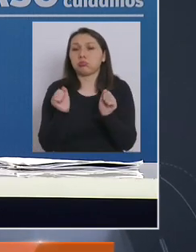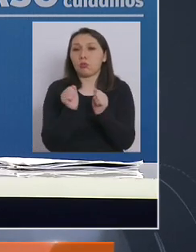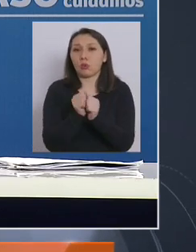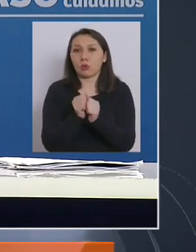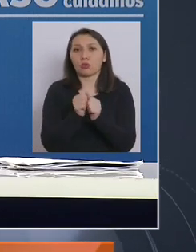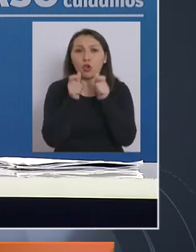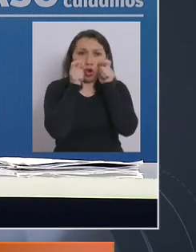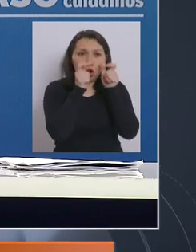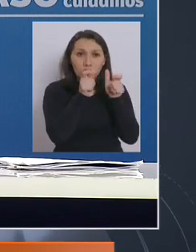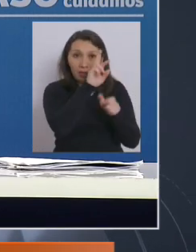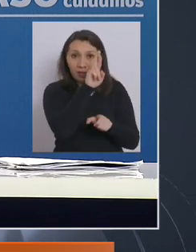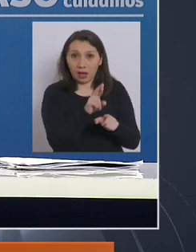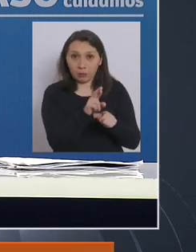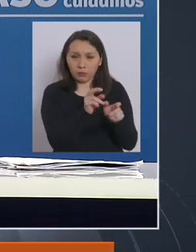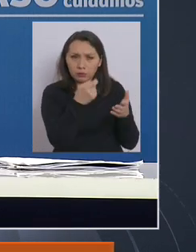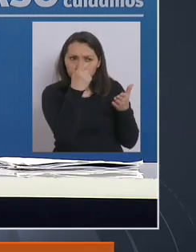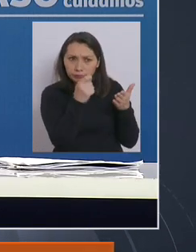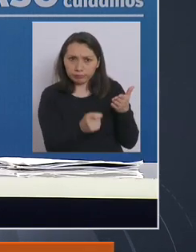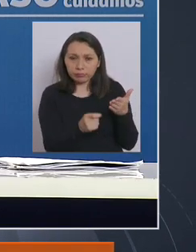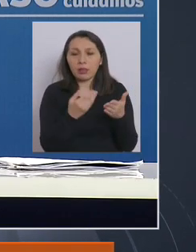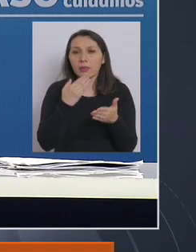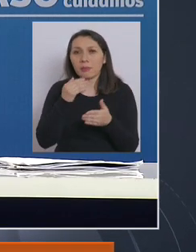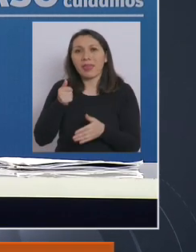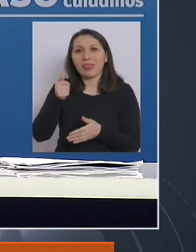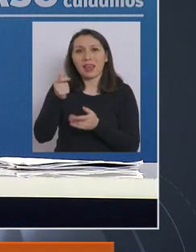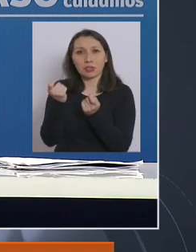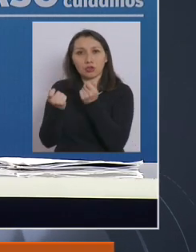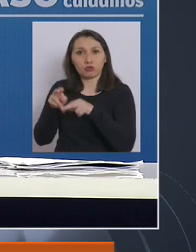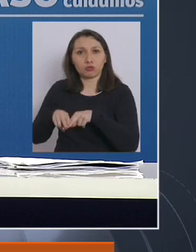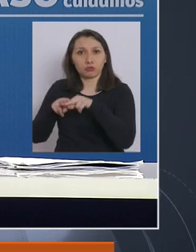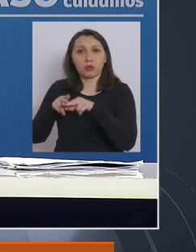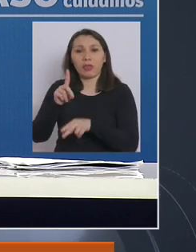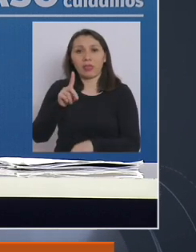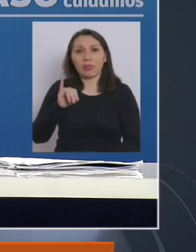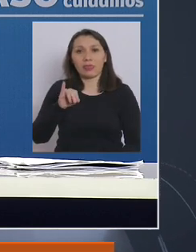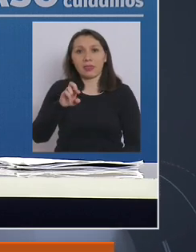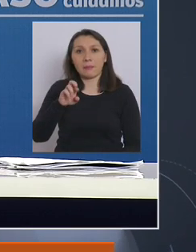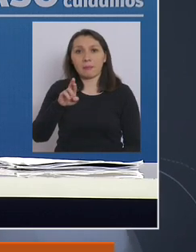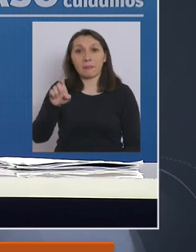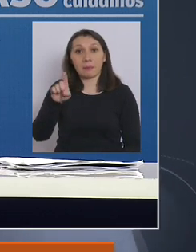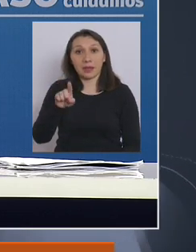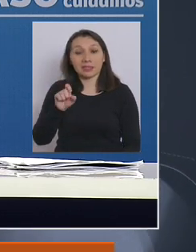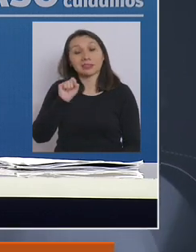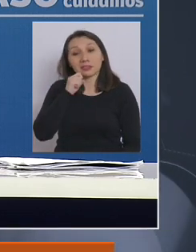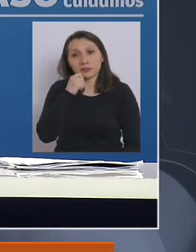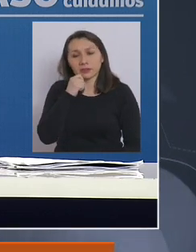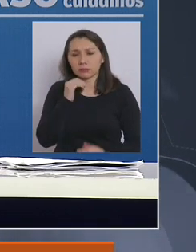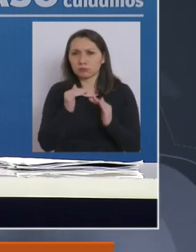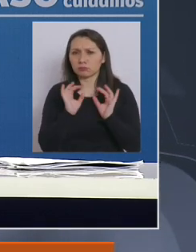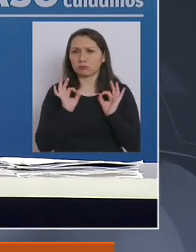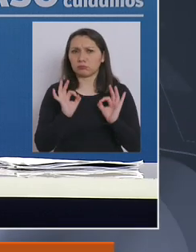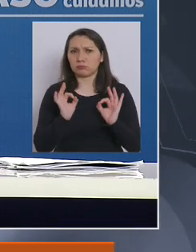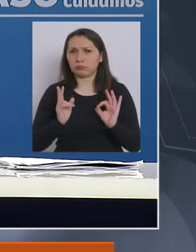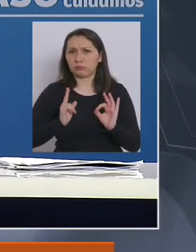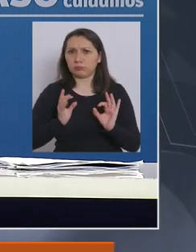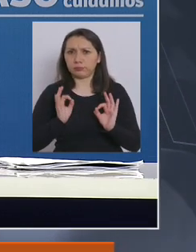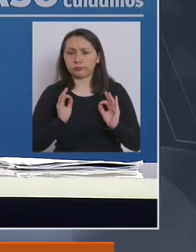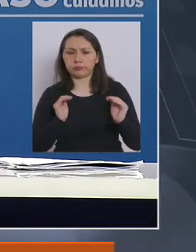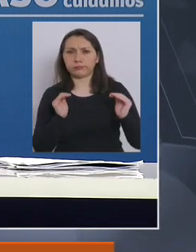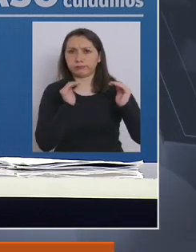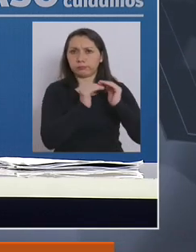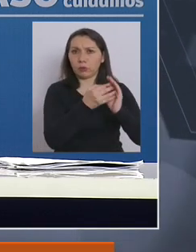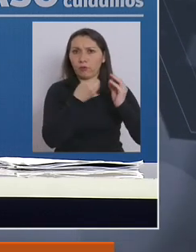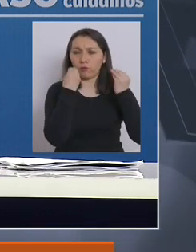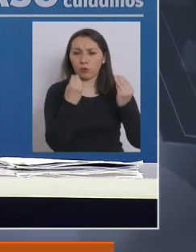Contraloría como con la Dirección de Presupuestos, DIPRES, han sido del más alto nivel y